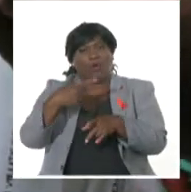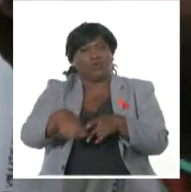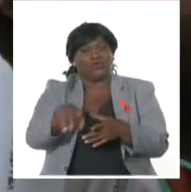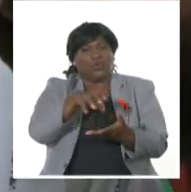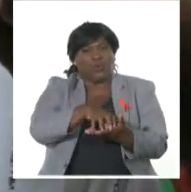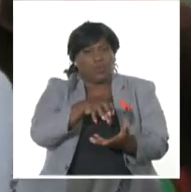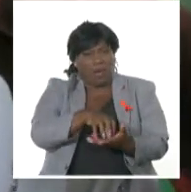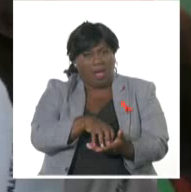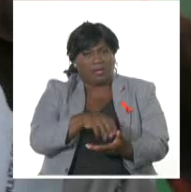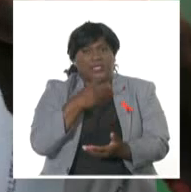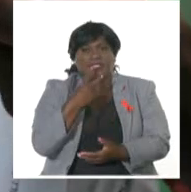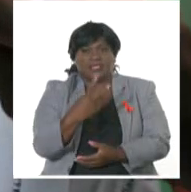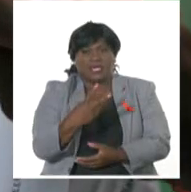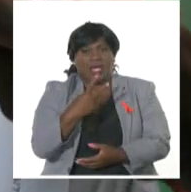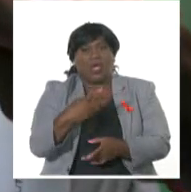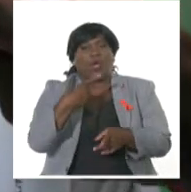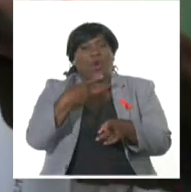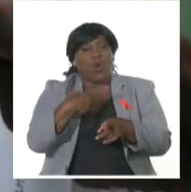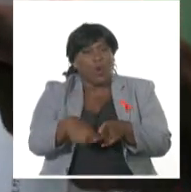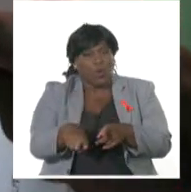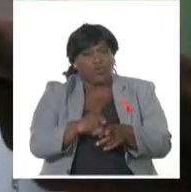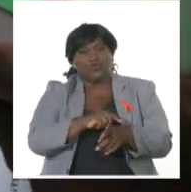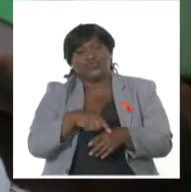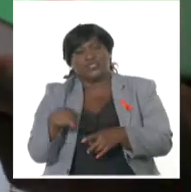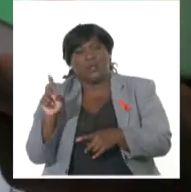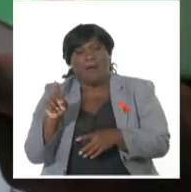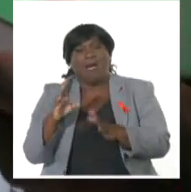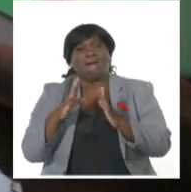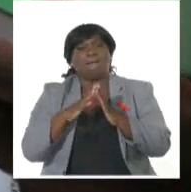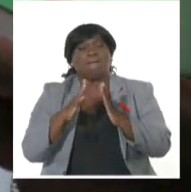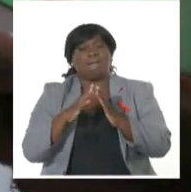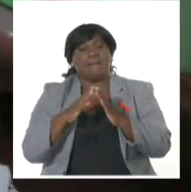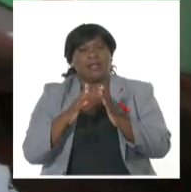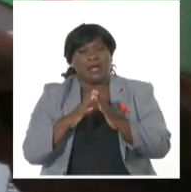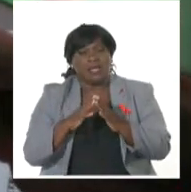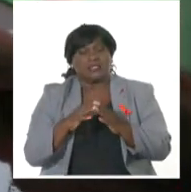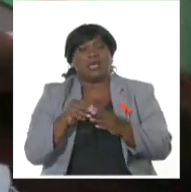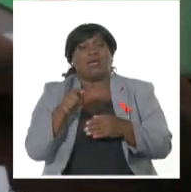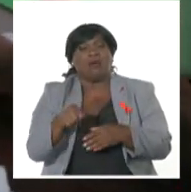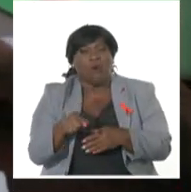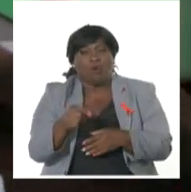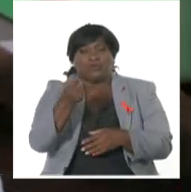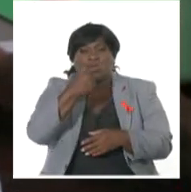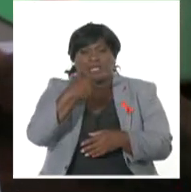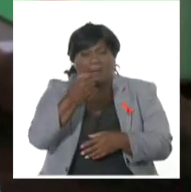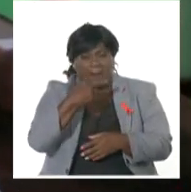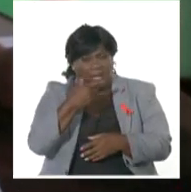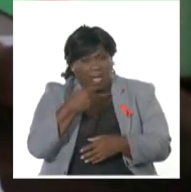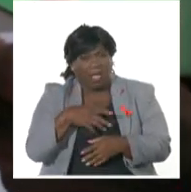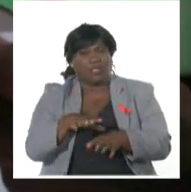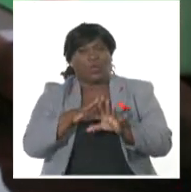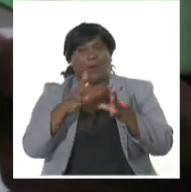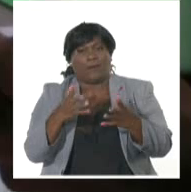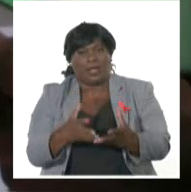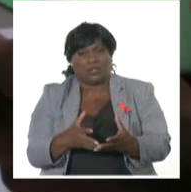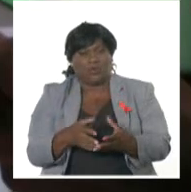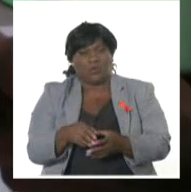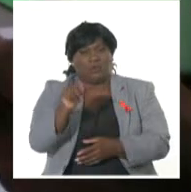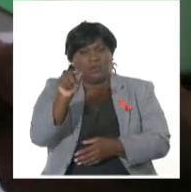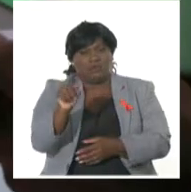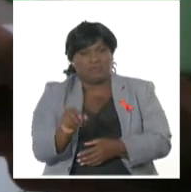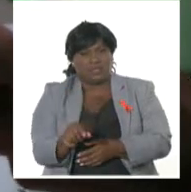servicio y se han ido para la casa con su tratamiento, que aquí también se le oferta el tratamiento completo para la casa, el que no esté, el que